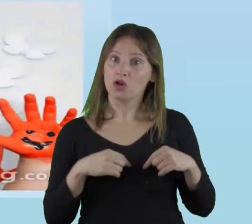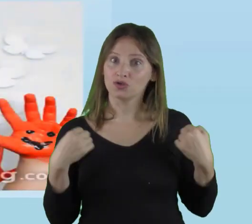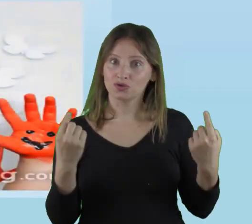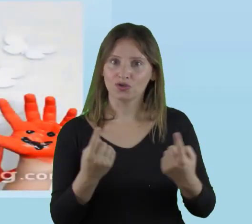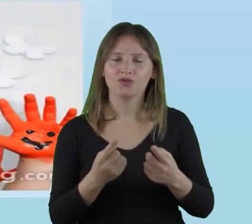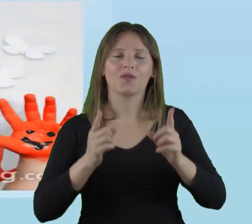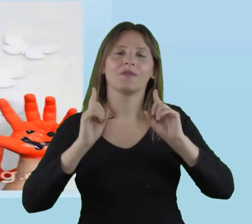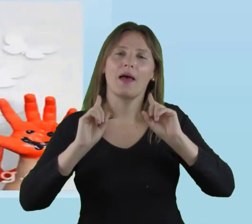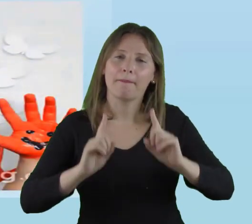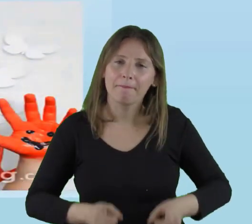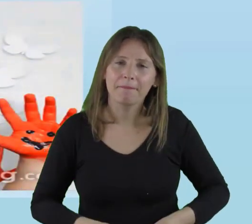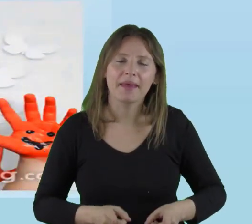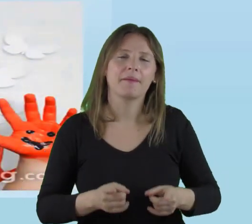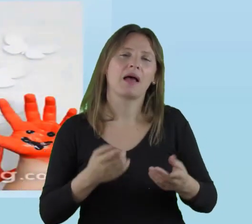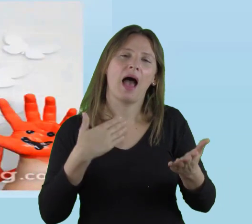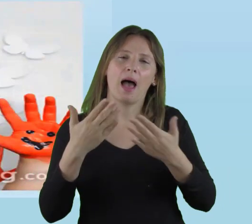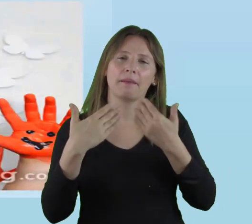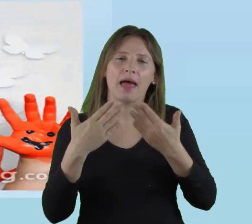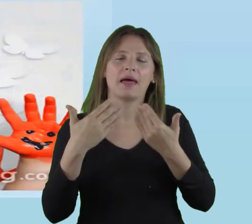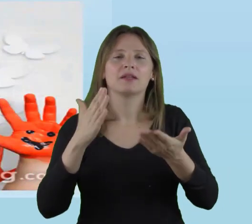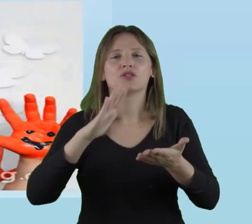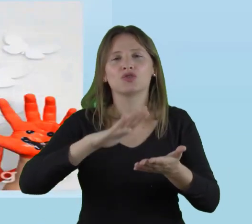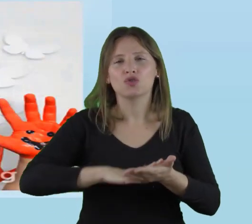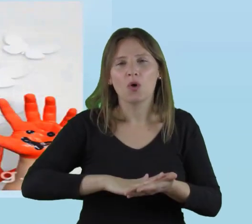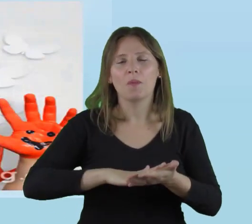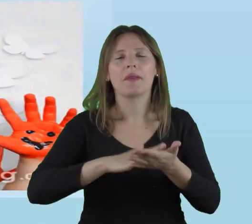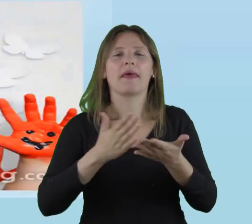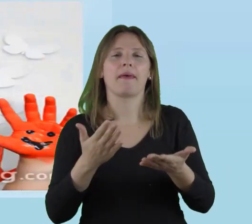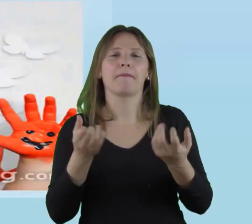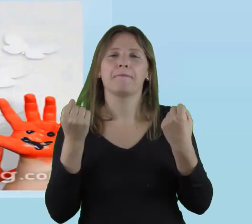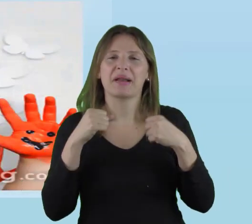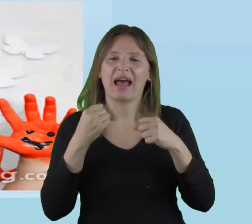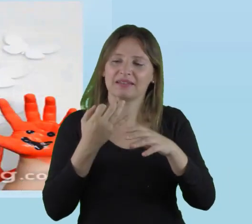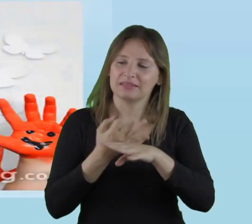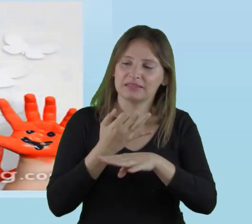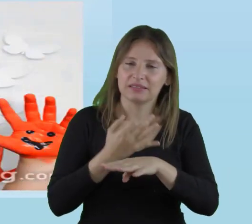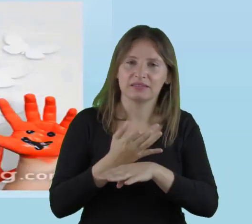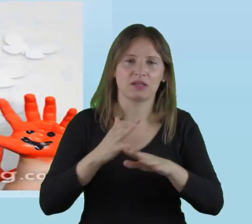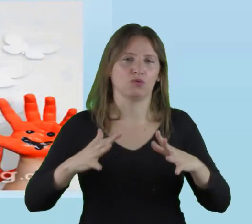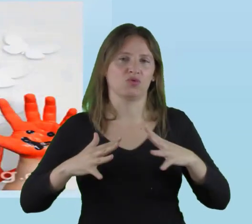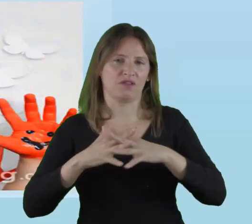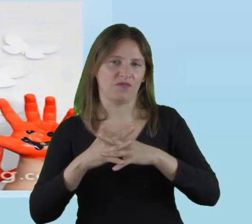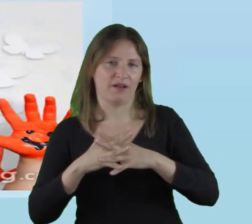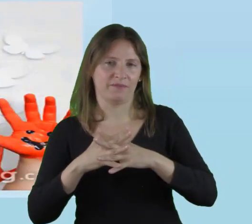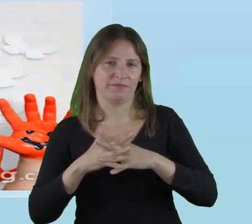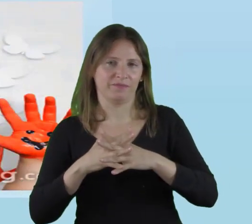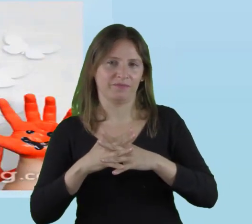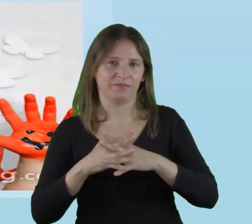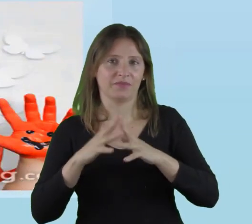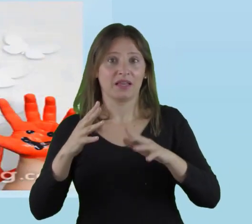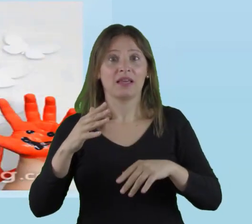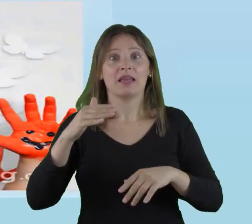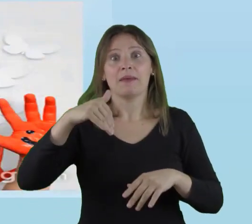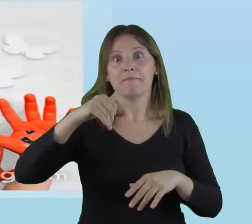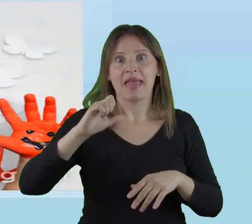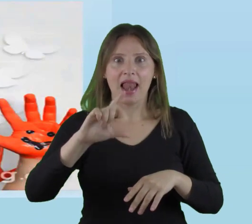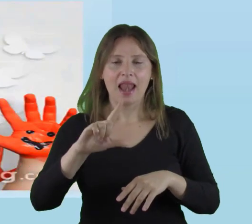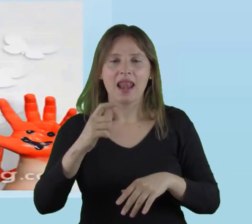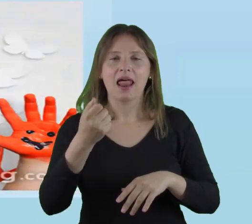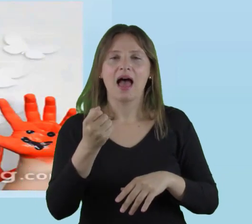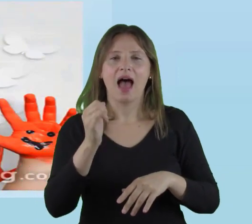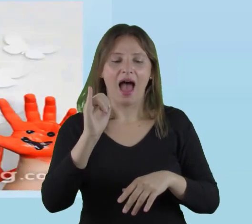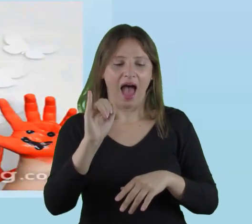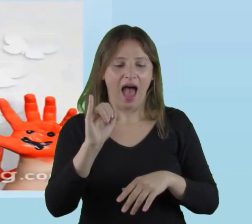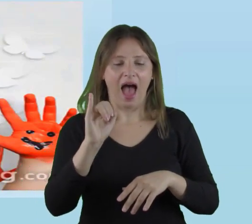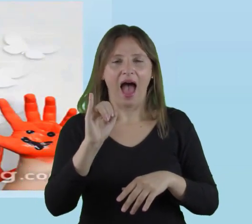Nosotros también tenemos que hablar de las prácticas inclusivas y según Melanchthon,